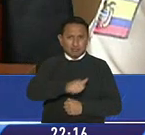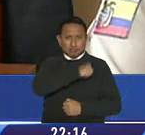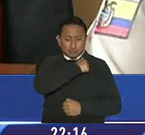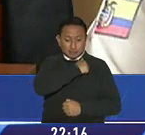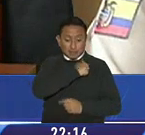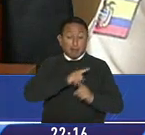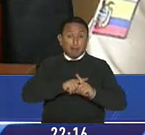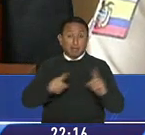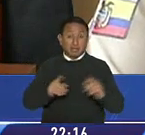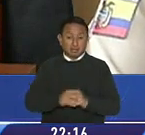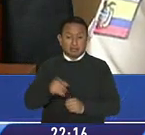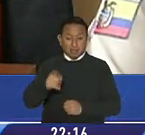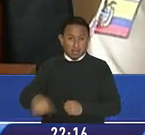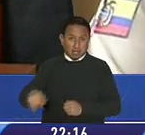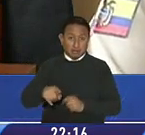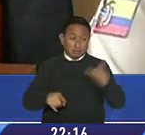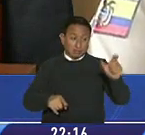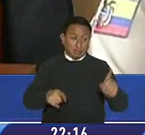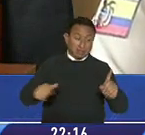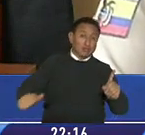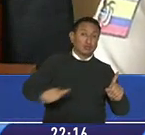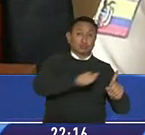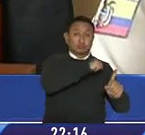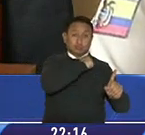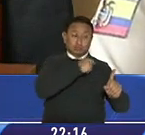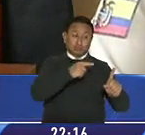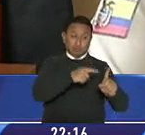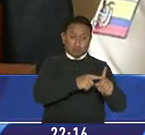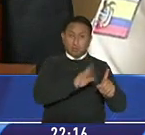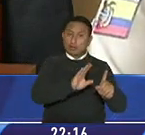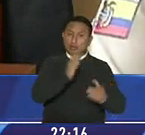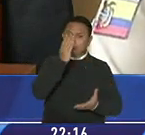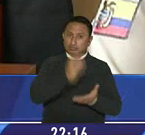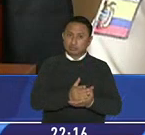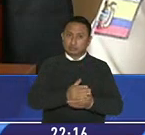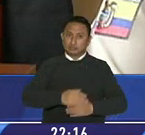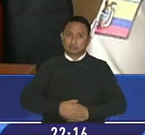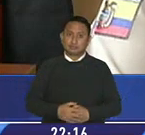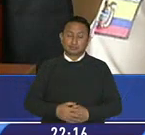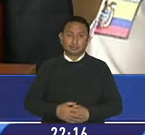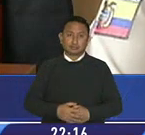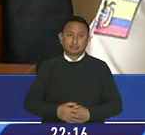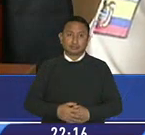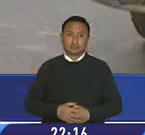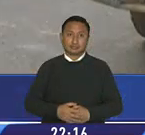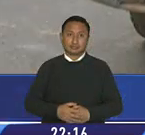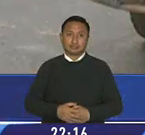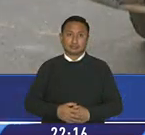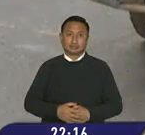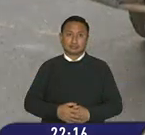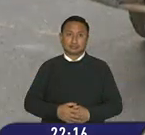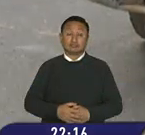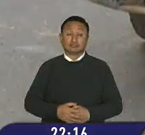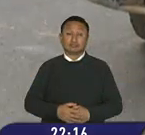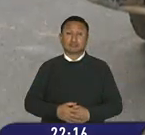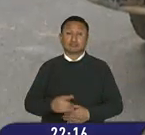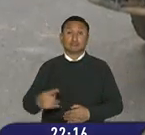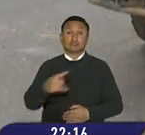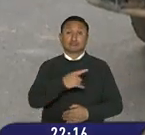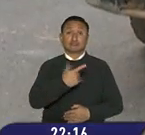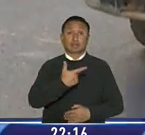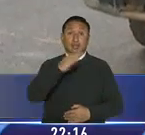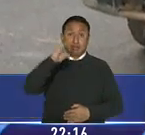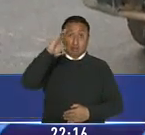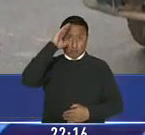logró evitar que estos ciudadanos atenten en contra de este sujeto que había salido de la cárcel. Así fue como acudió